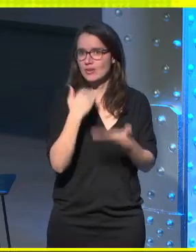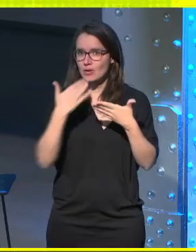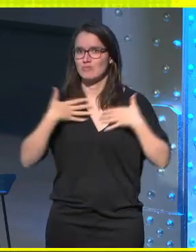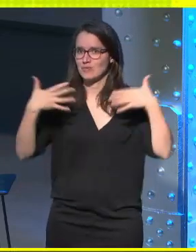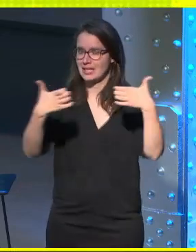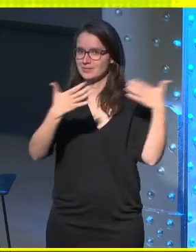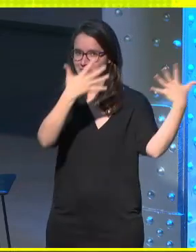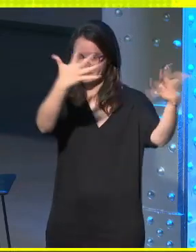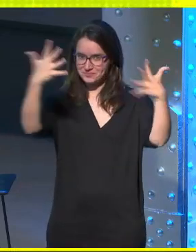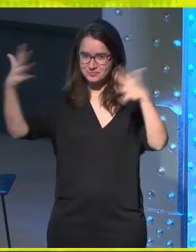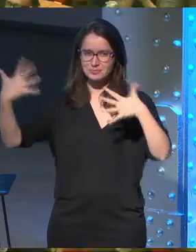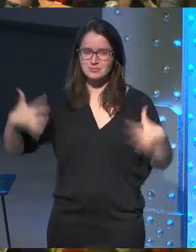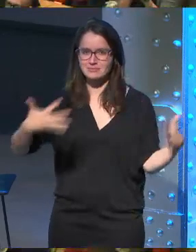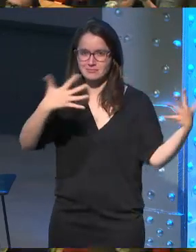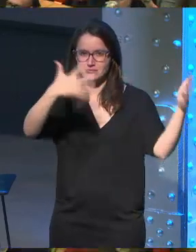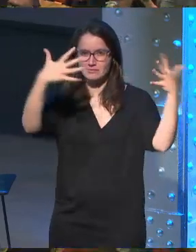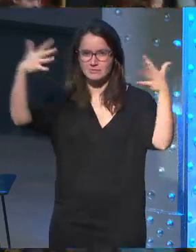Thank you